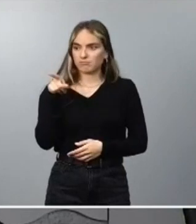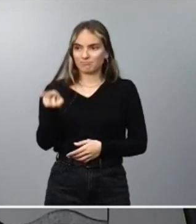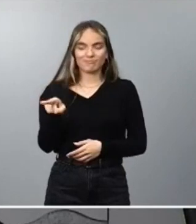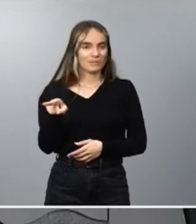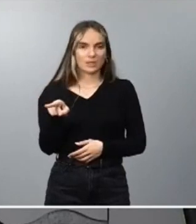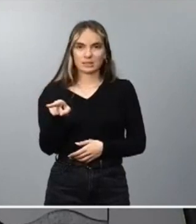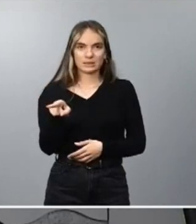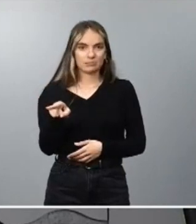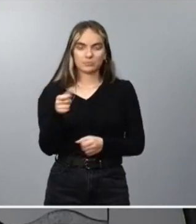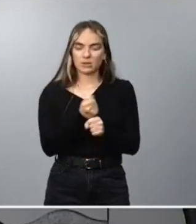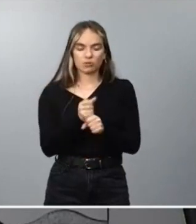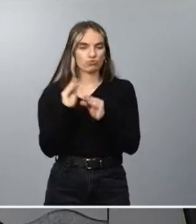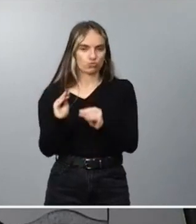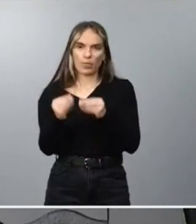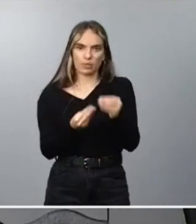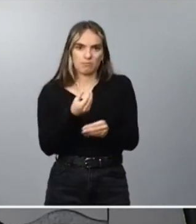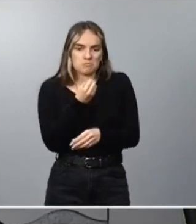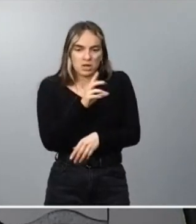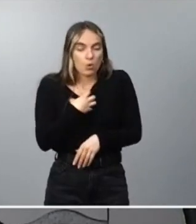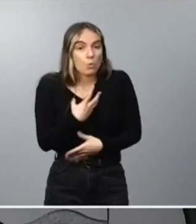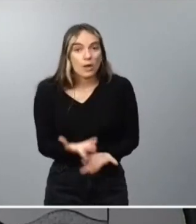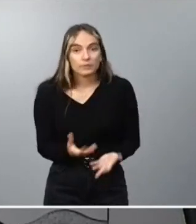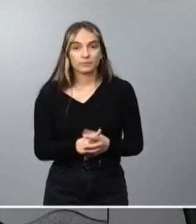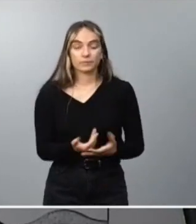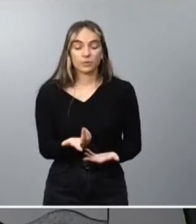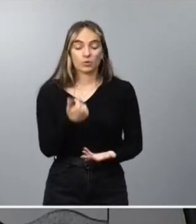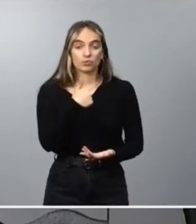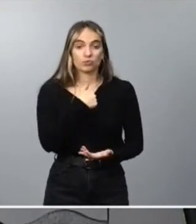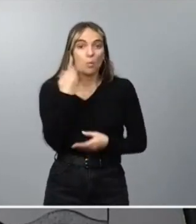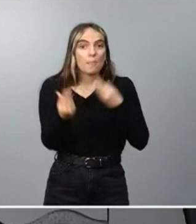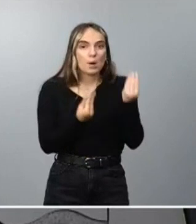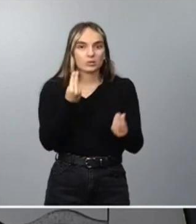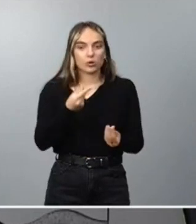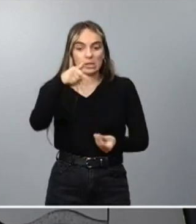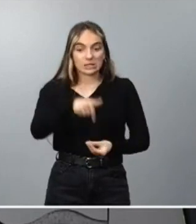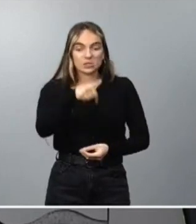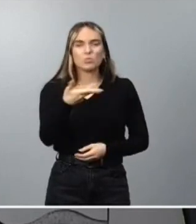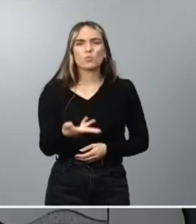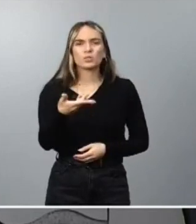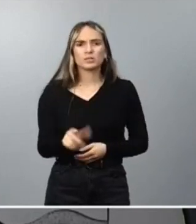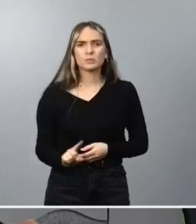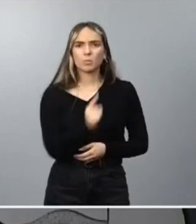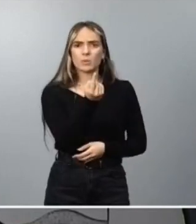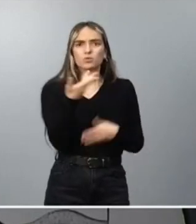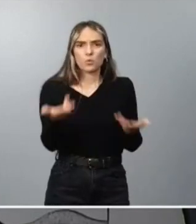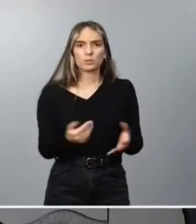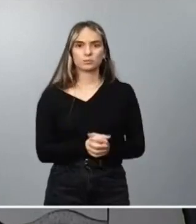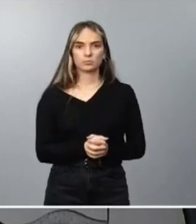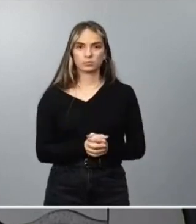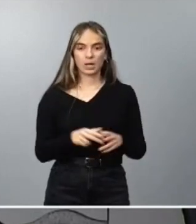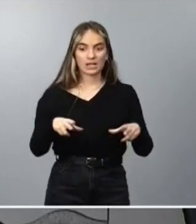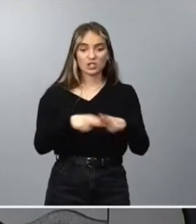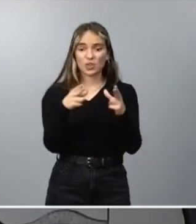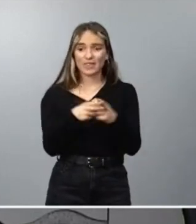cargo. Creo honestamente que lo más importante en este ámbito es dejar de hacer daño al conjunto de los españoles,